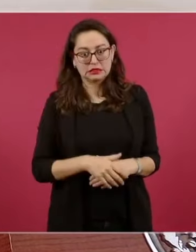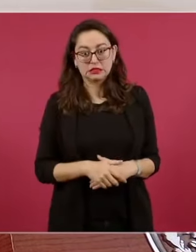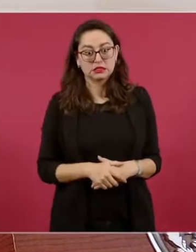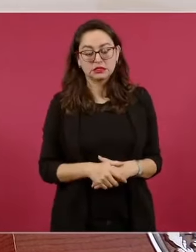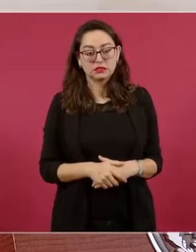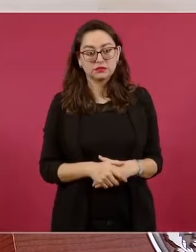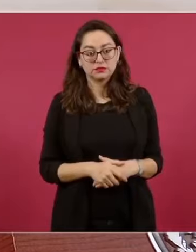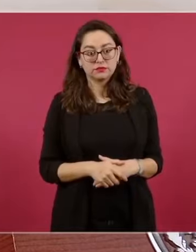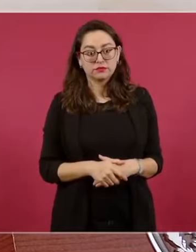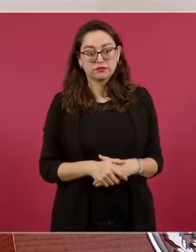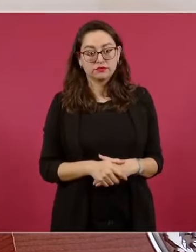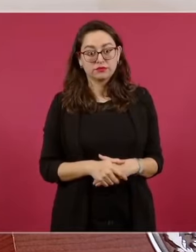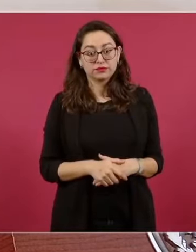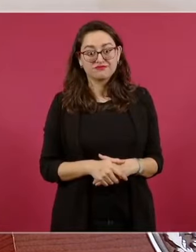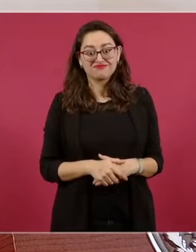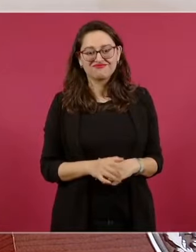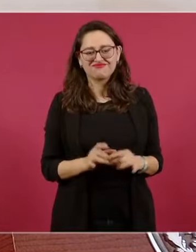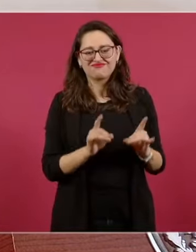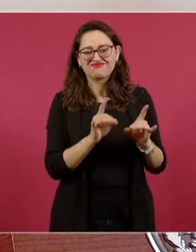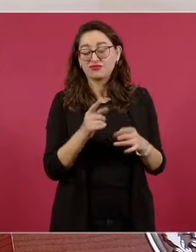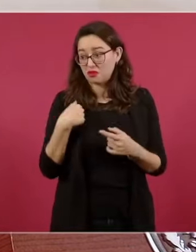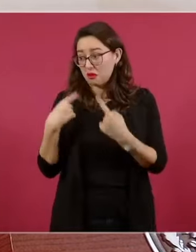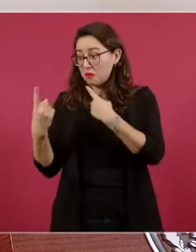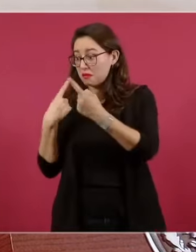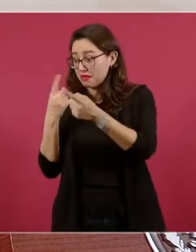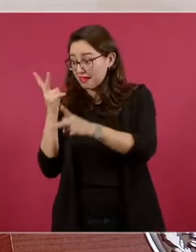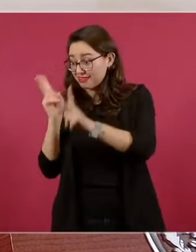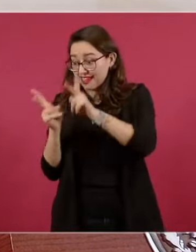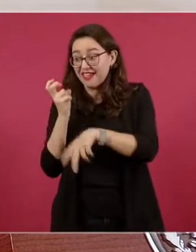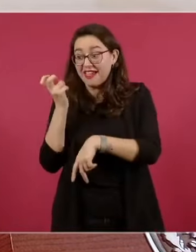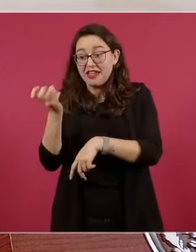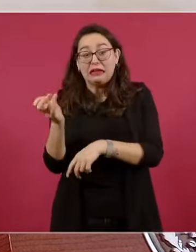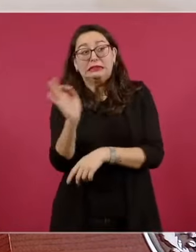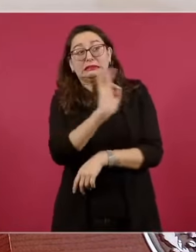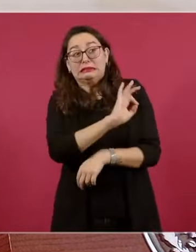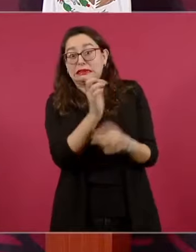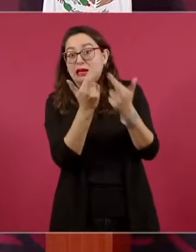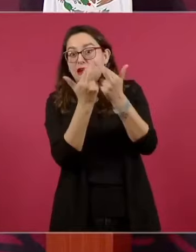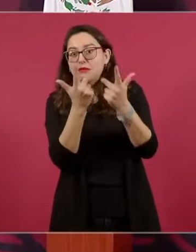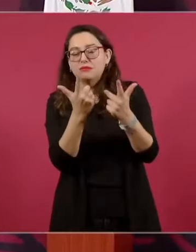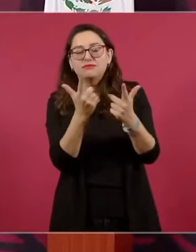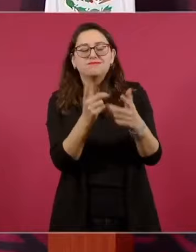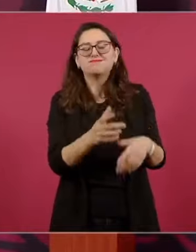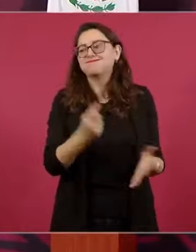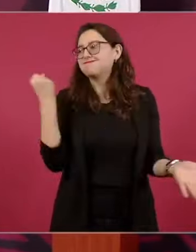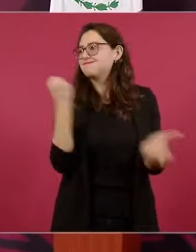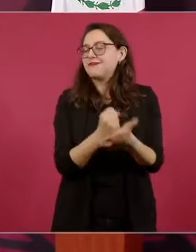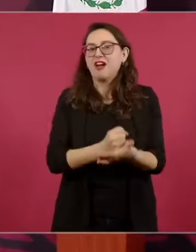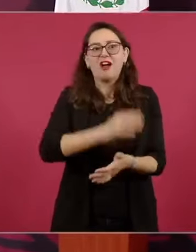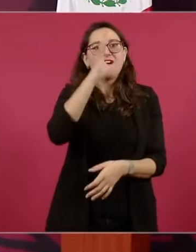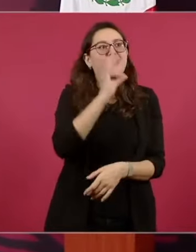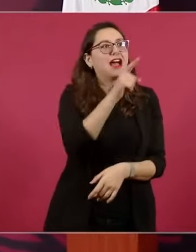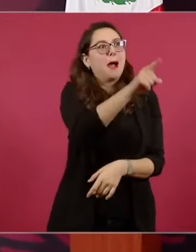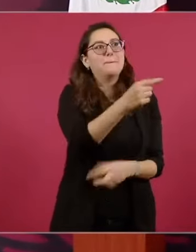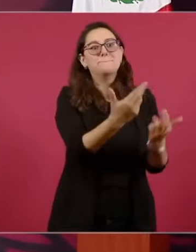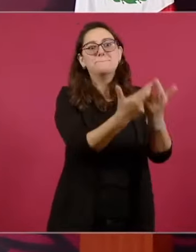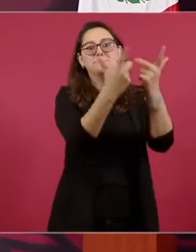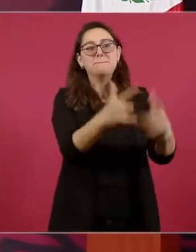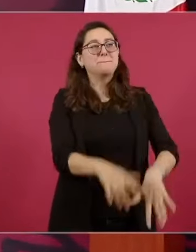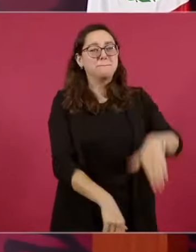estaba terminando de decirle cuando se desploma.